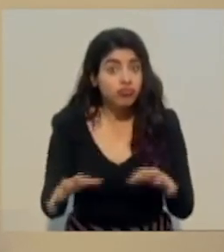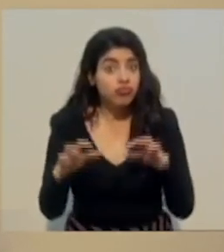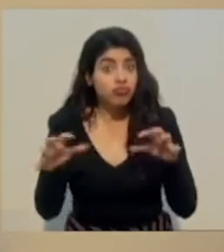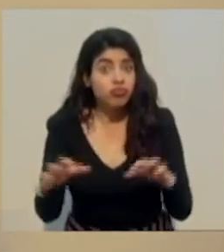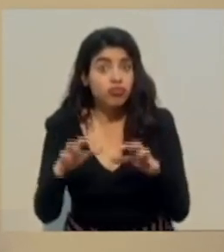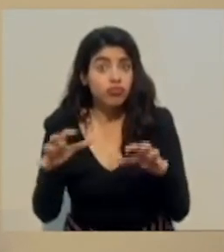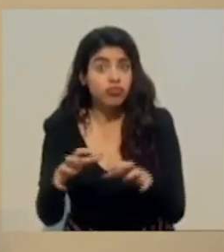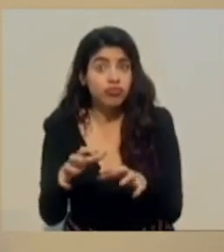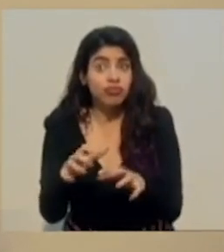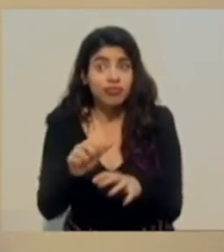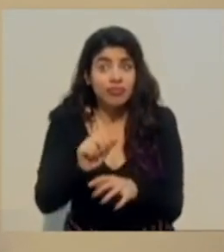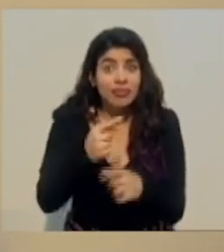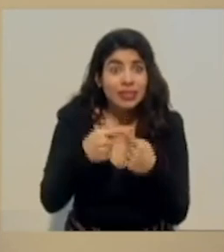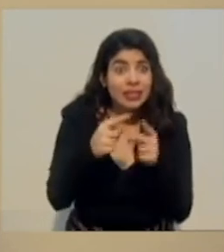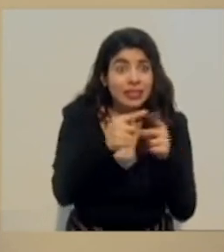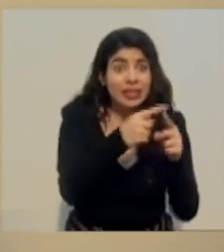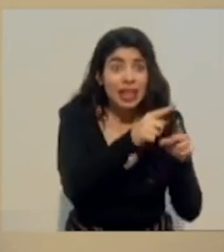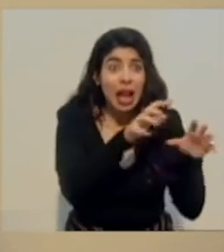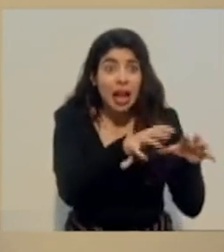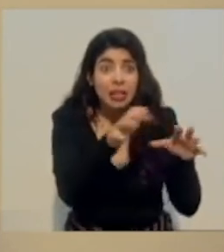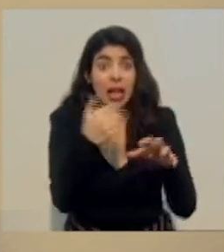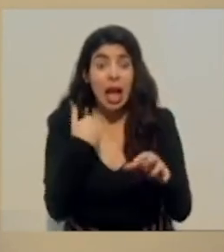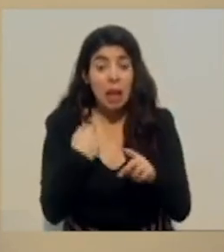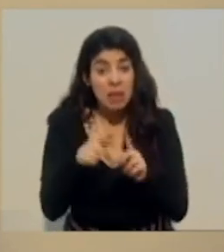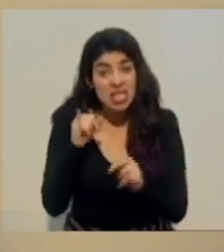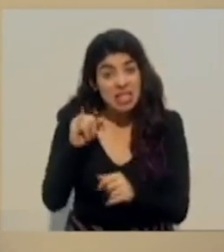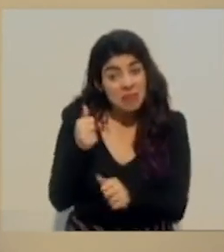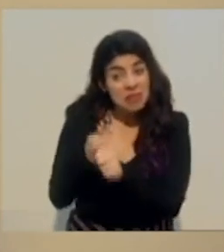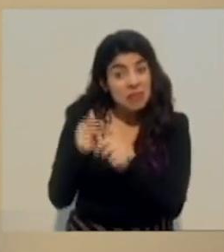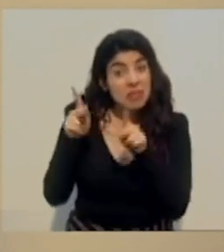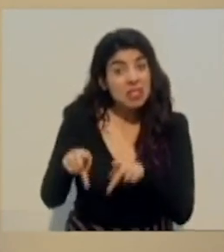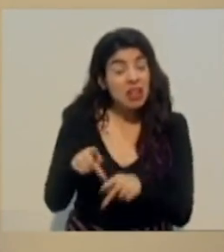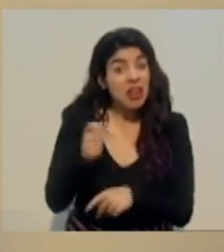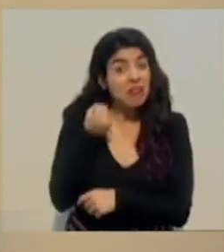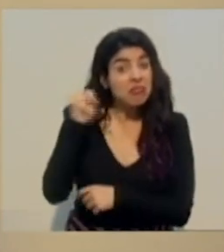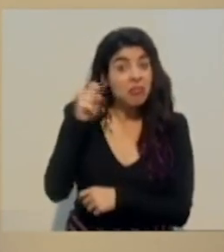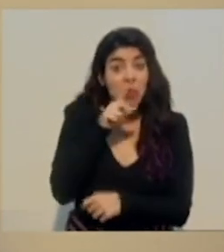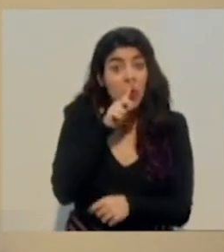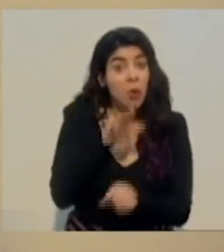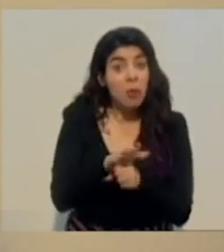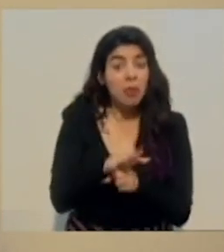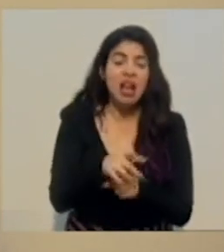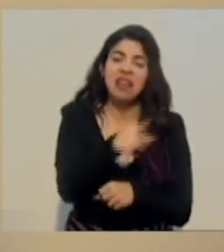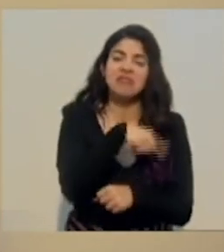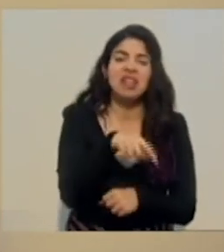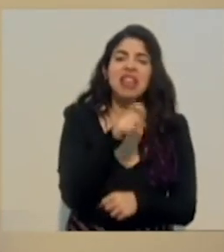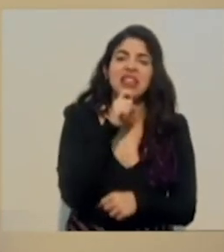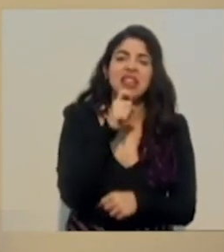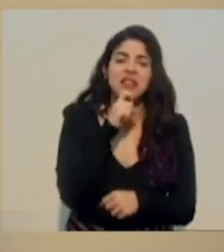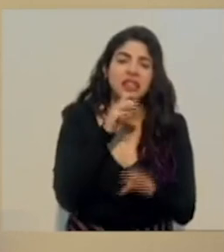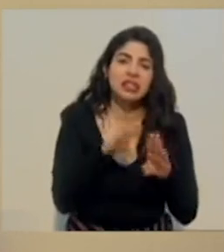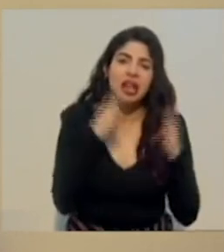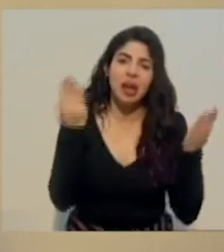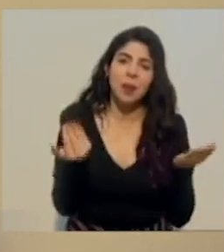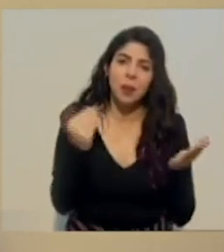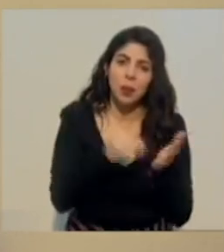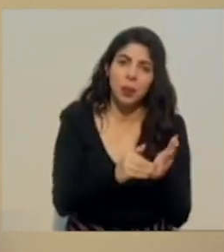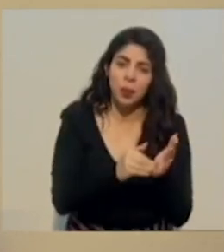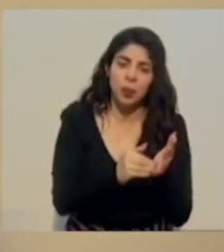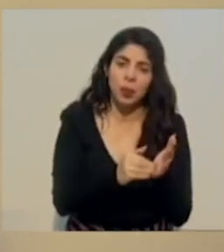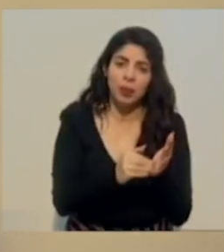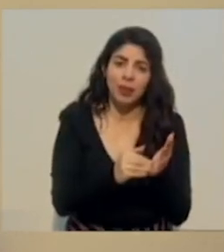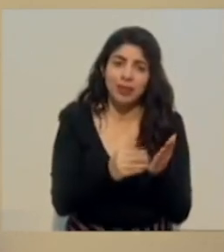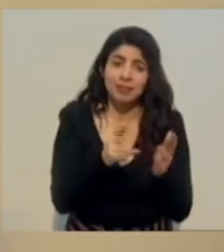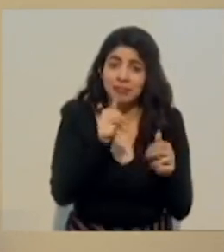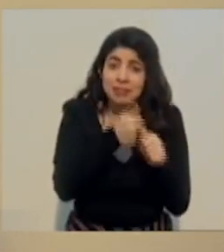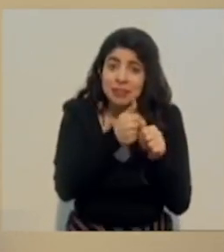instancias hagamos, si la población no se compromete, difícilmente podemos también reaperturar eso que la ciudadanía está